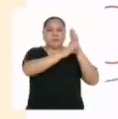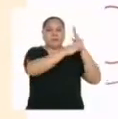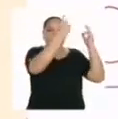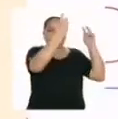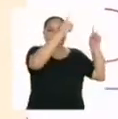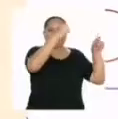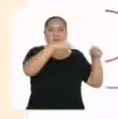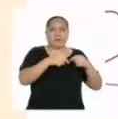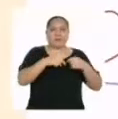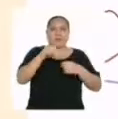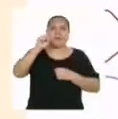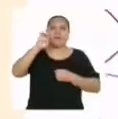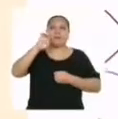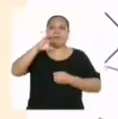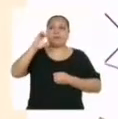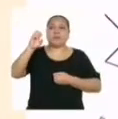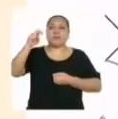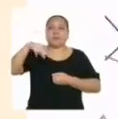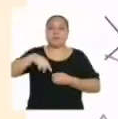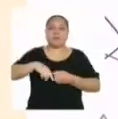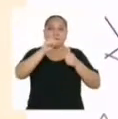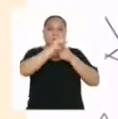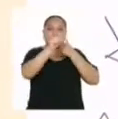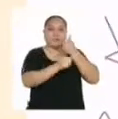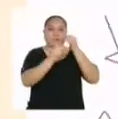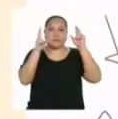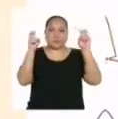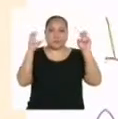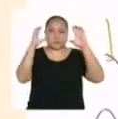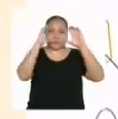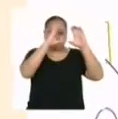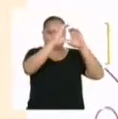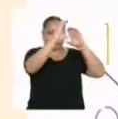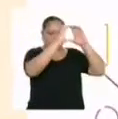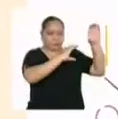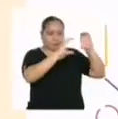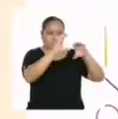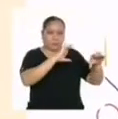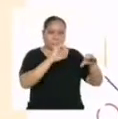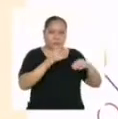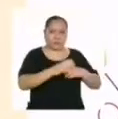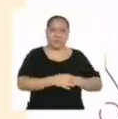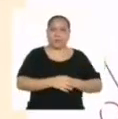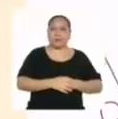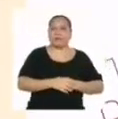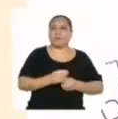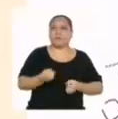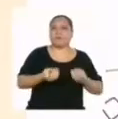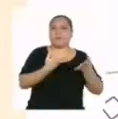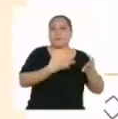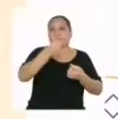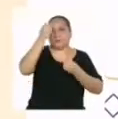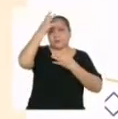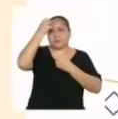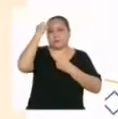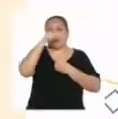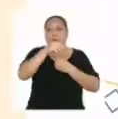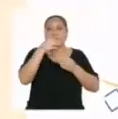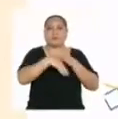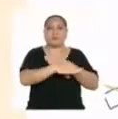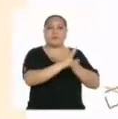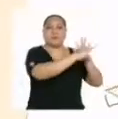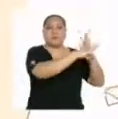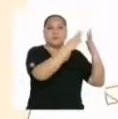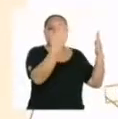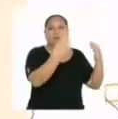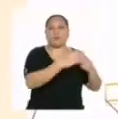las secciones, son los subtítulos o apartados que vamos a abordar en el periódico mural,